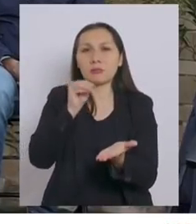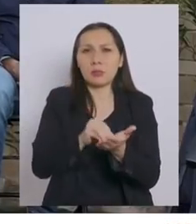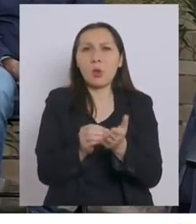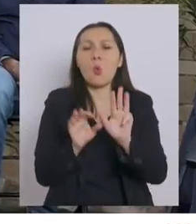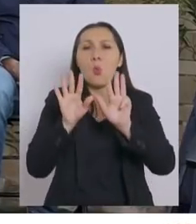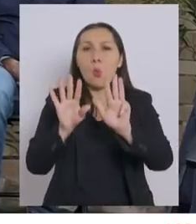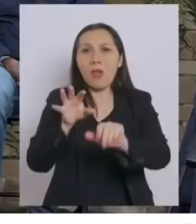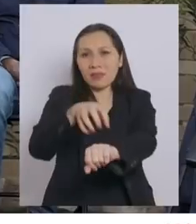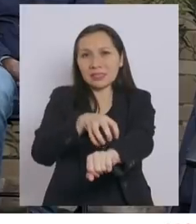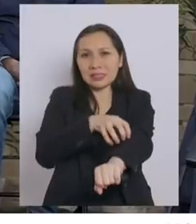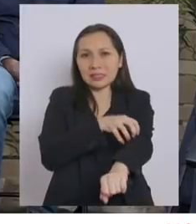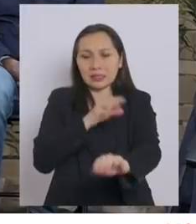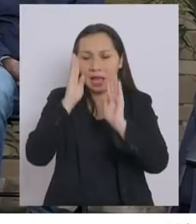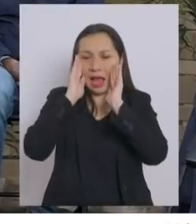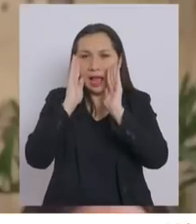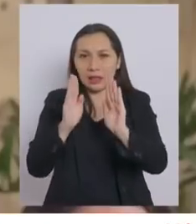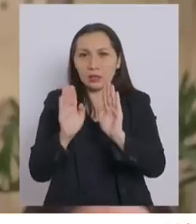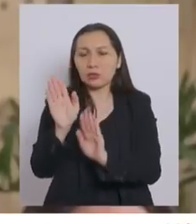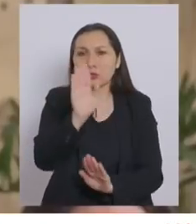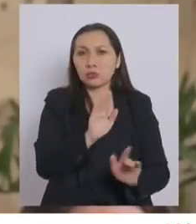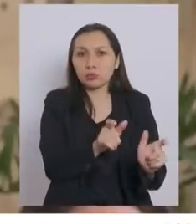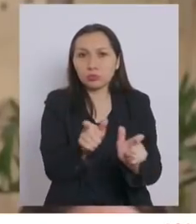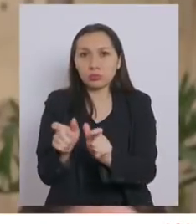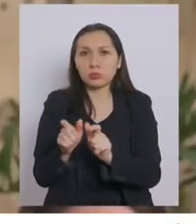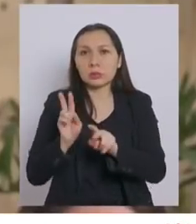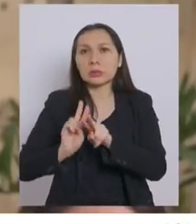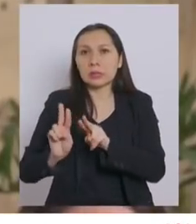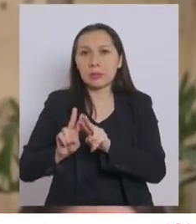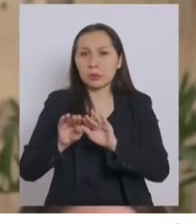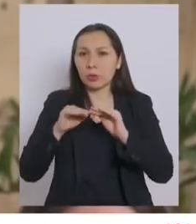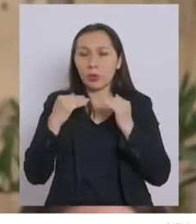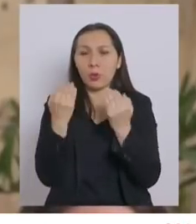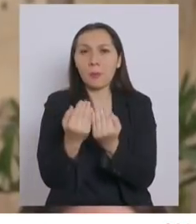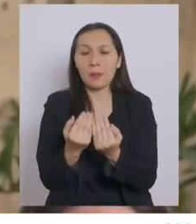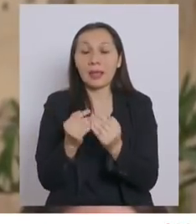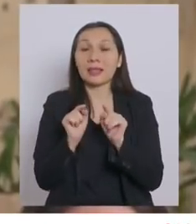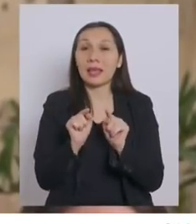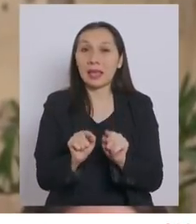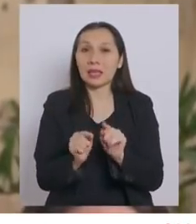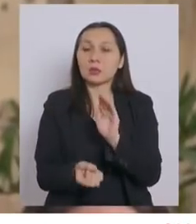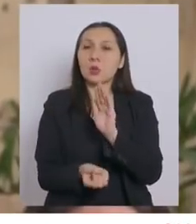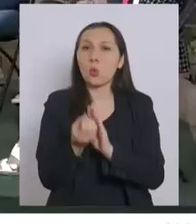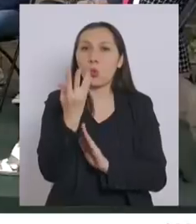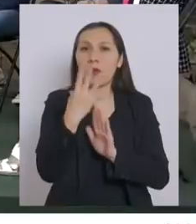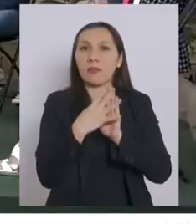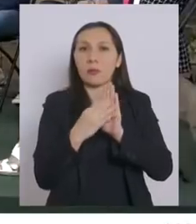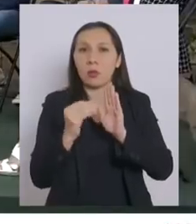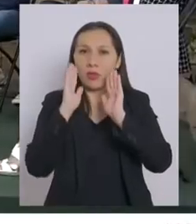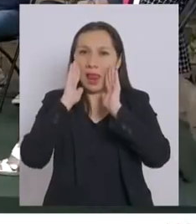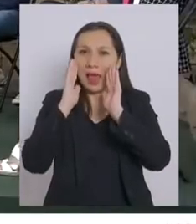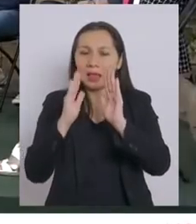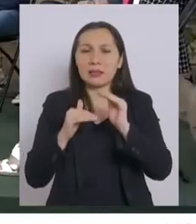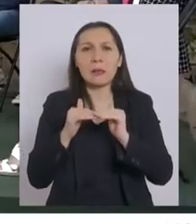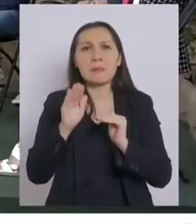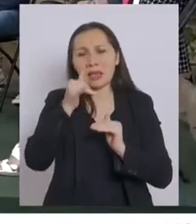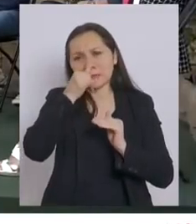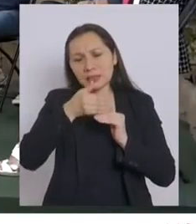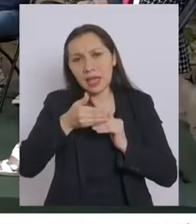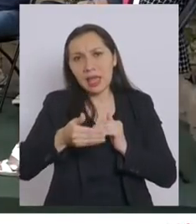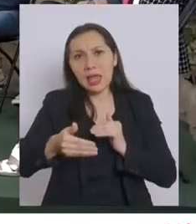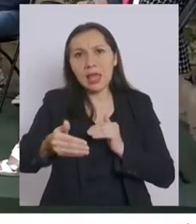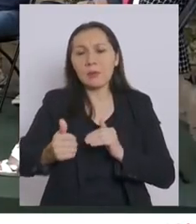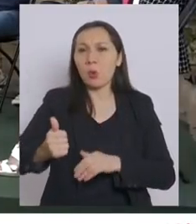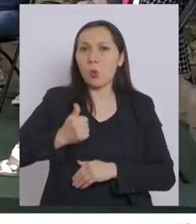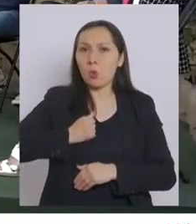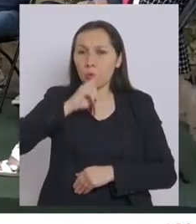nueve centros de atención, protección y reparación integral. Este es un nuevo modelo de atención de mayor duración y que